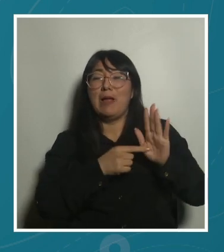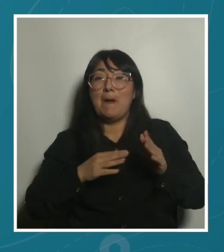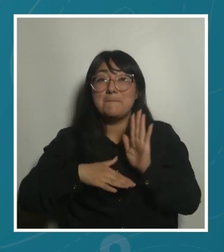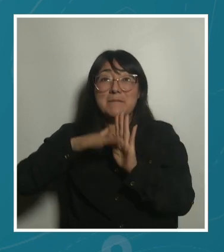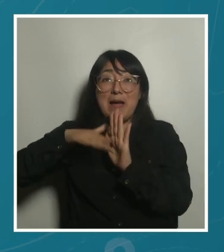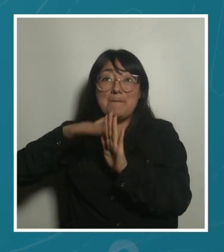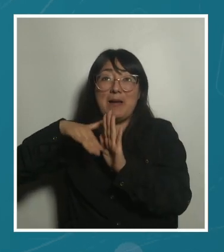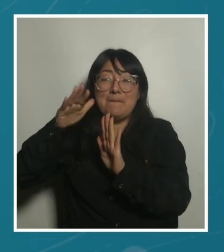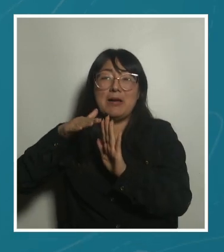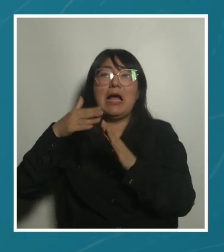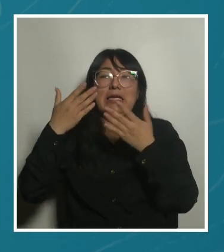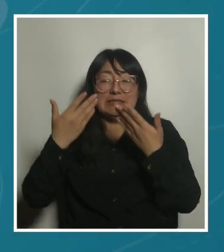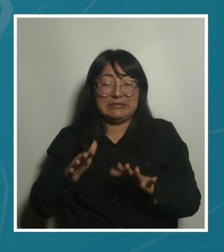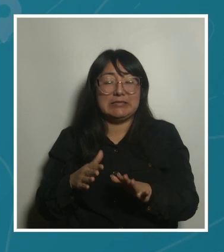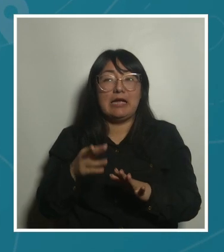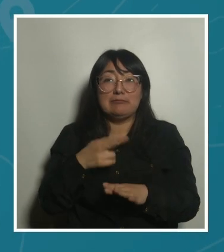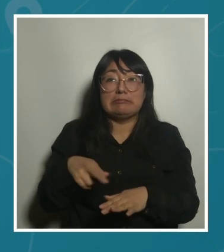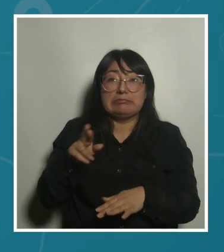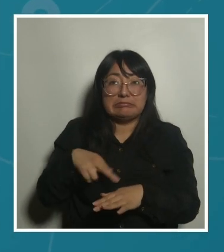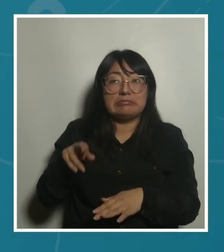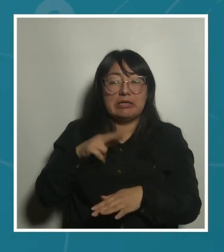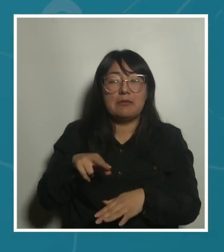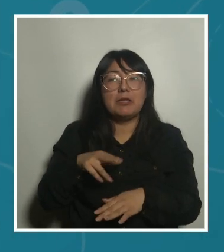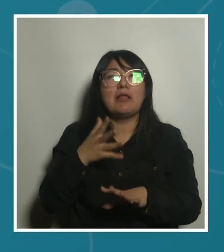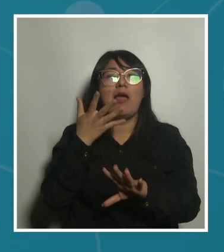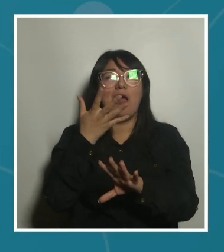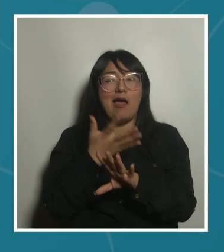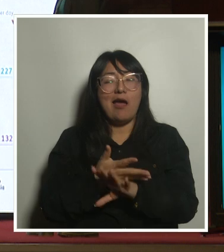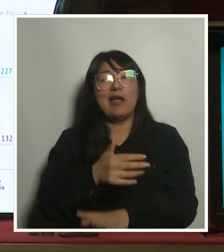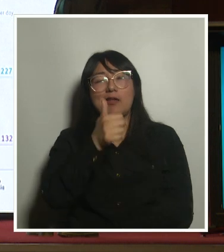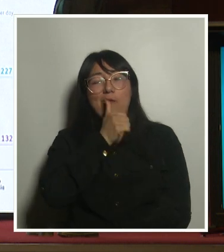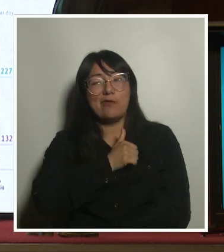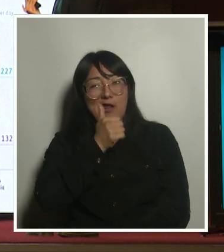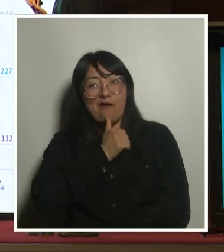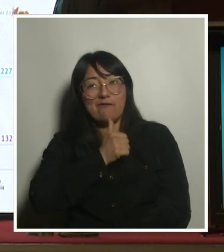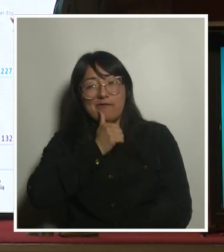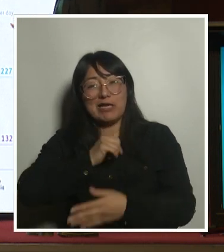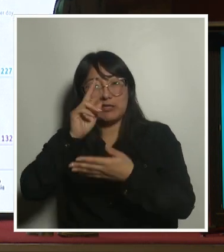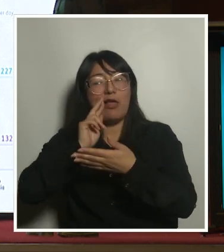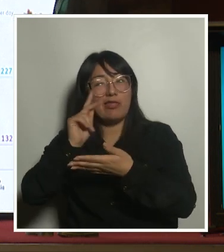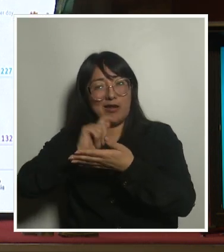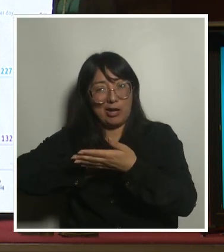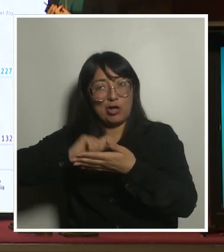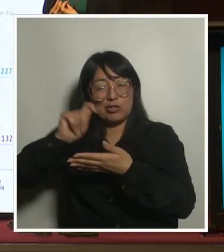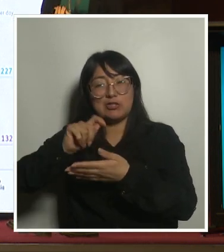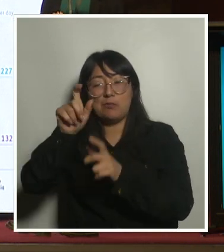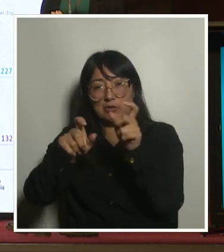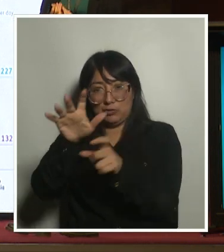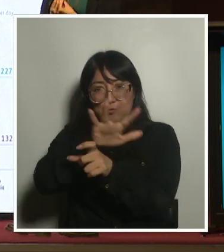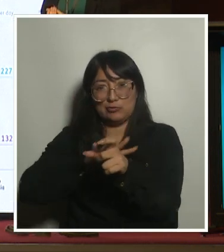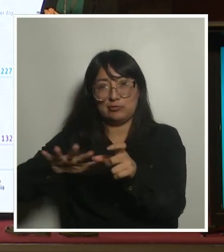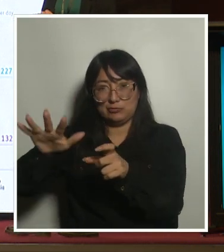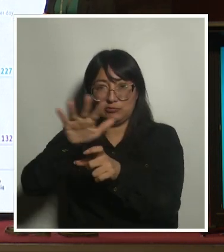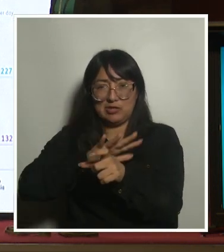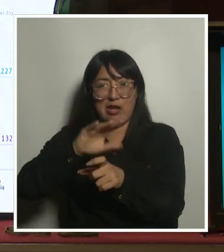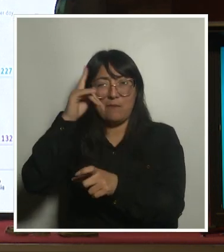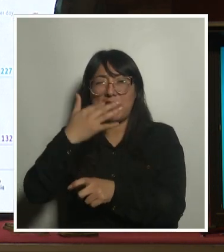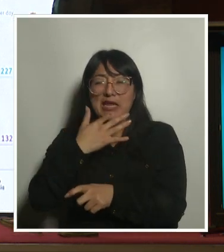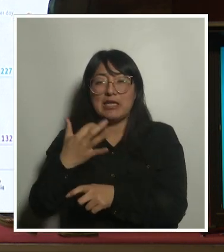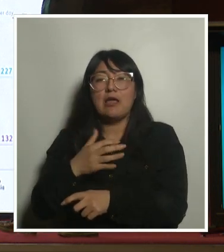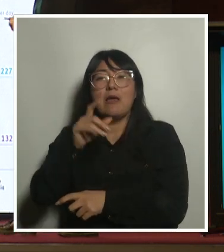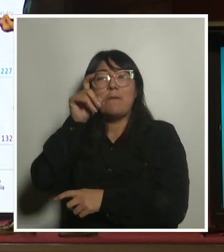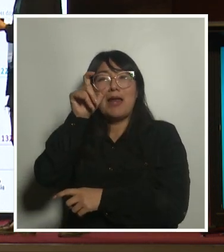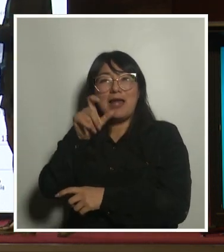del que existe una mayor concienciación, sigue existiendo una falta de reconocimiento social y de condiciones materiales para el cuidado.